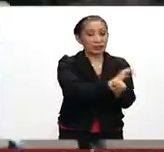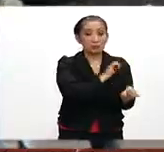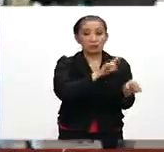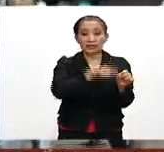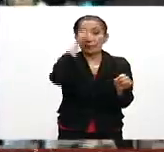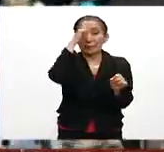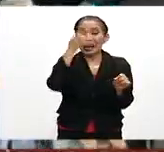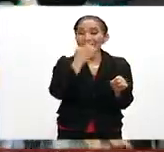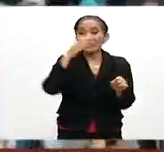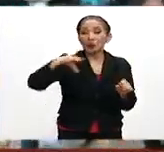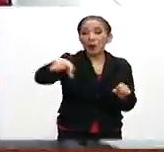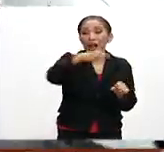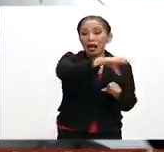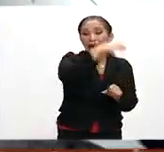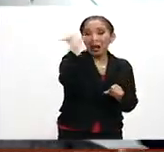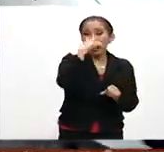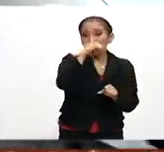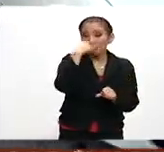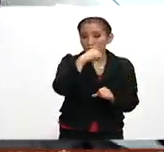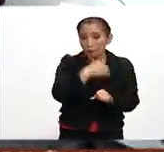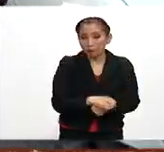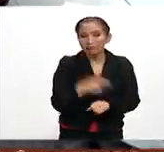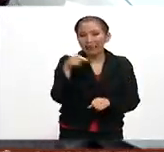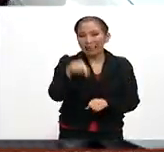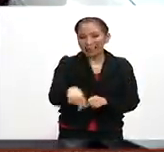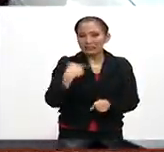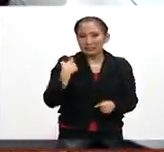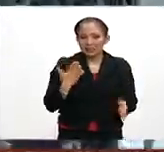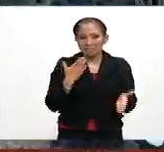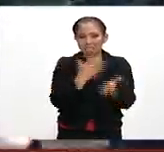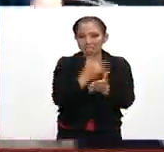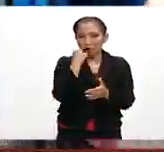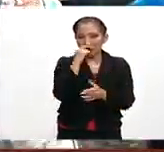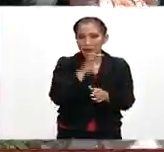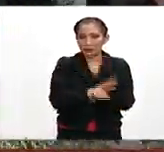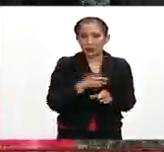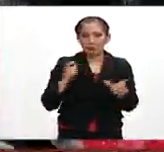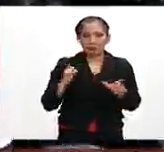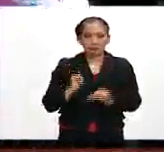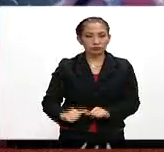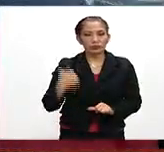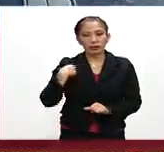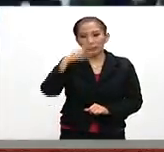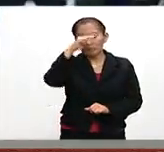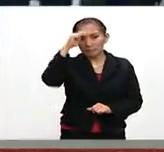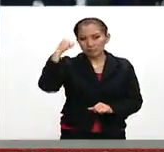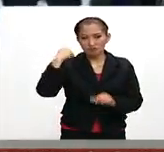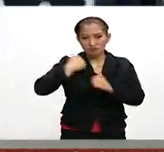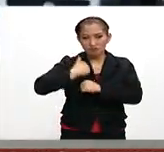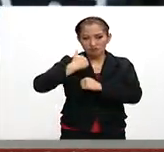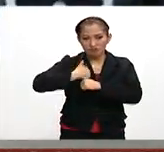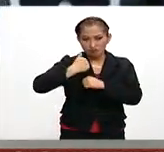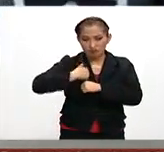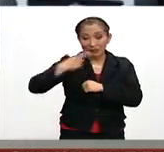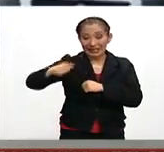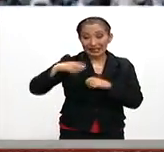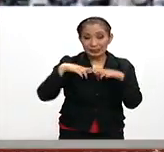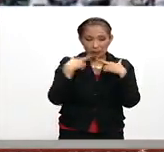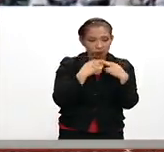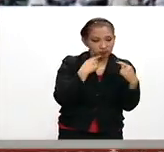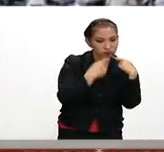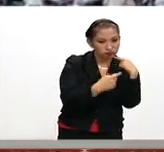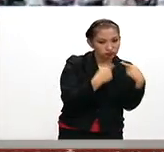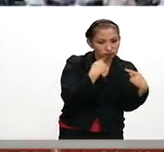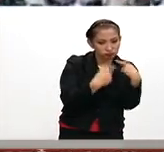para las escuelas de Acapulco. Este operativo de seguridad va a estar al mando de la Novena Región Militar. Esta reunión